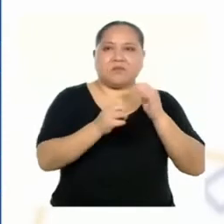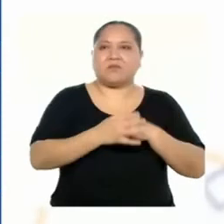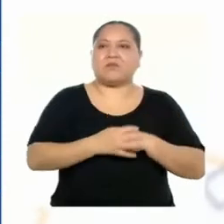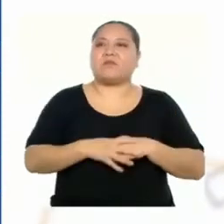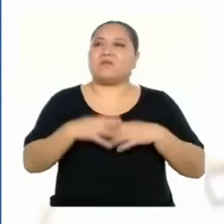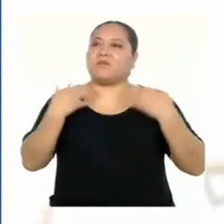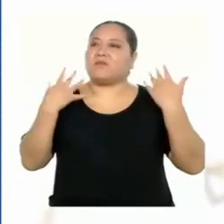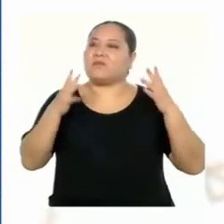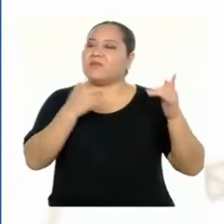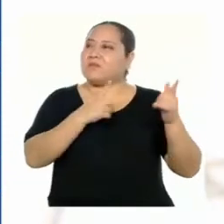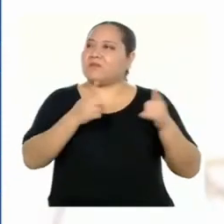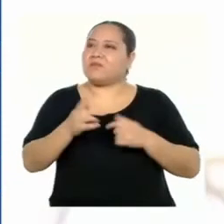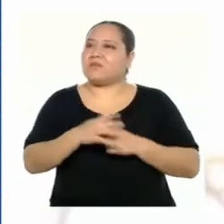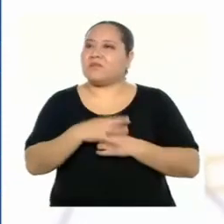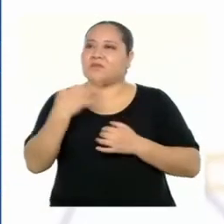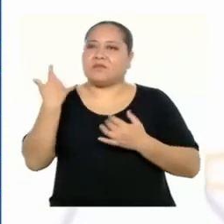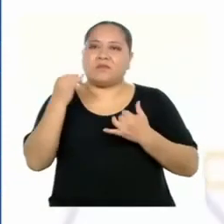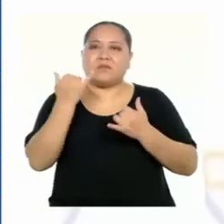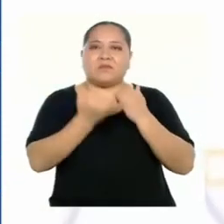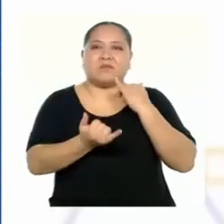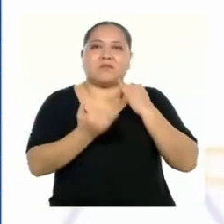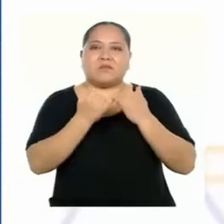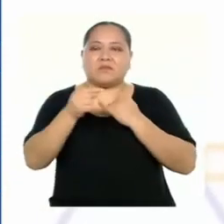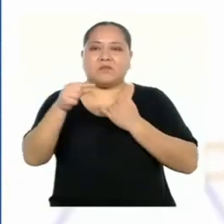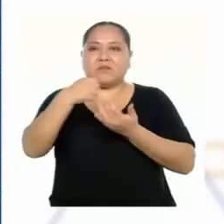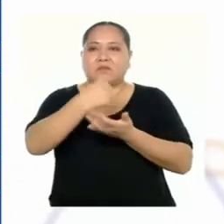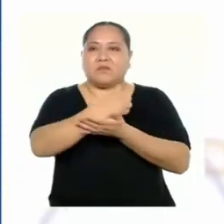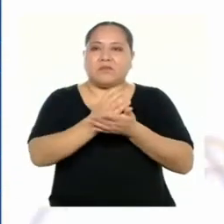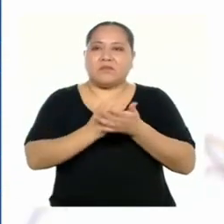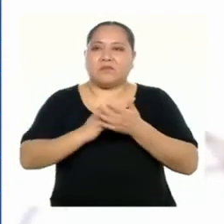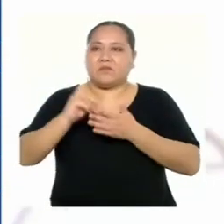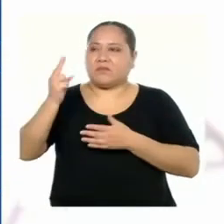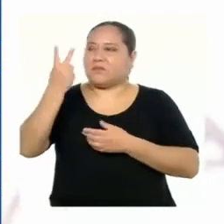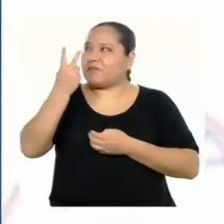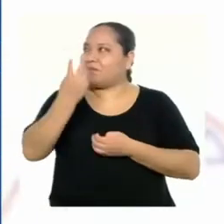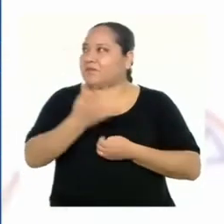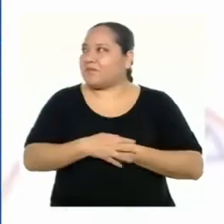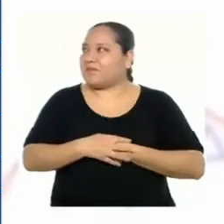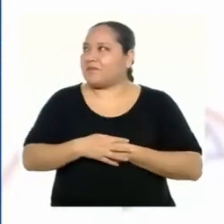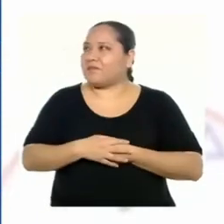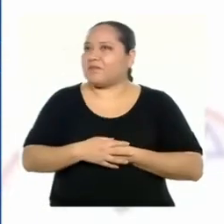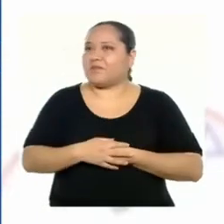Ahora sí, ya culminamos con la fase dos.